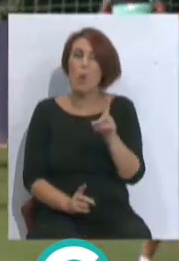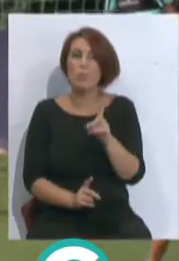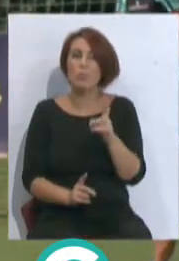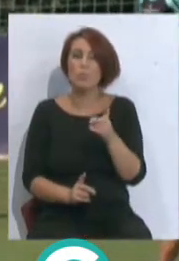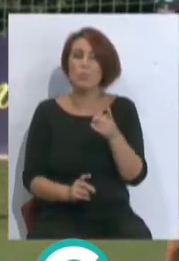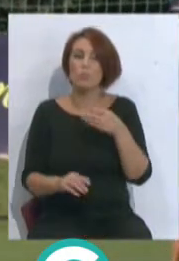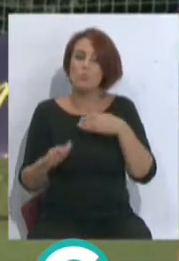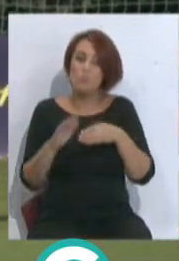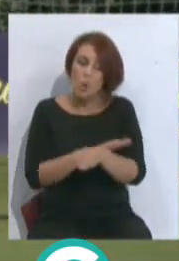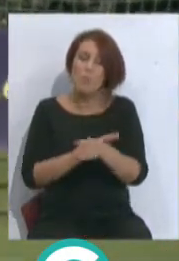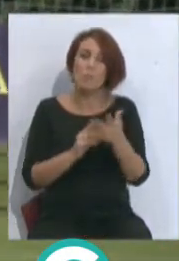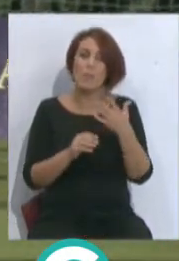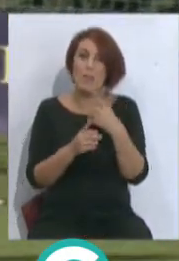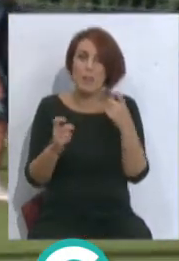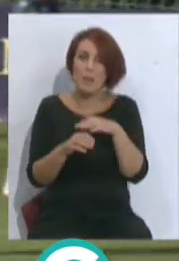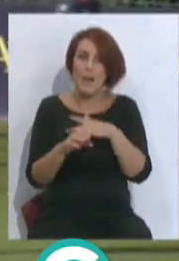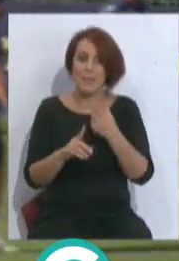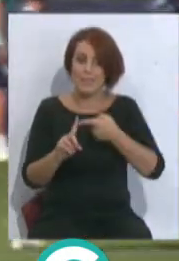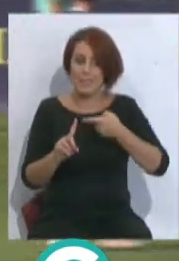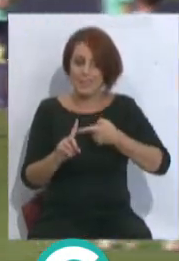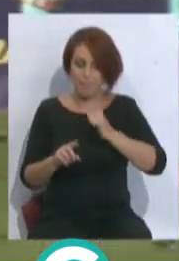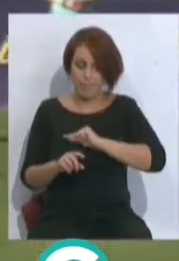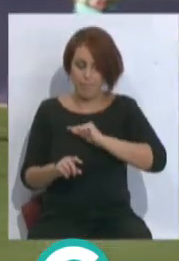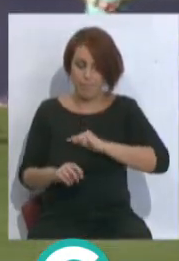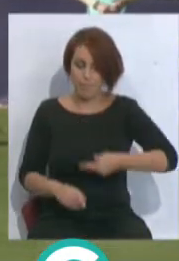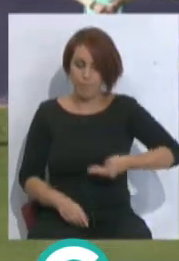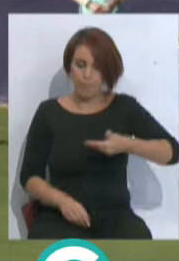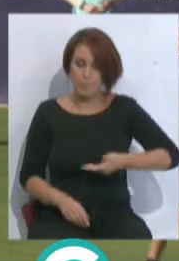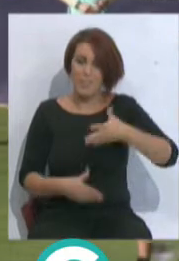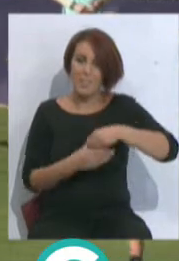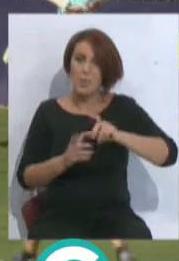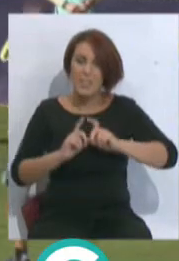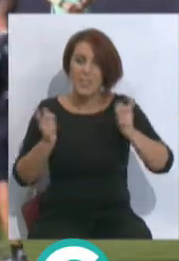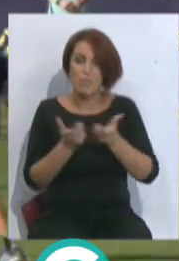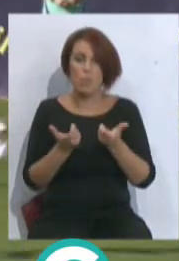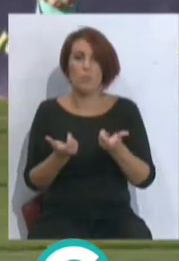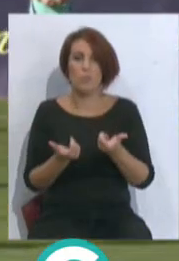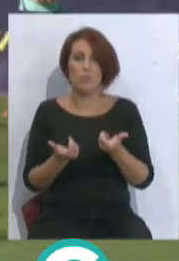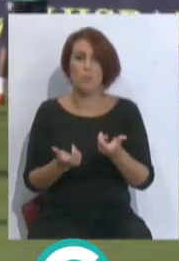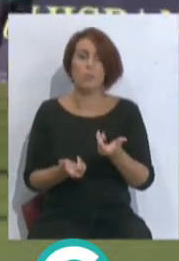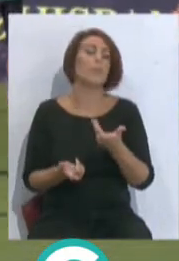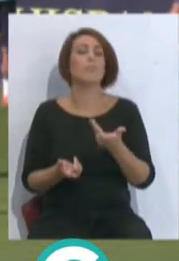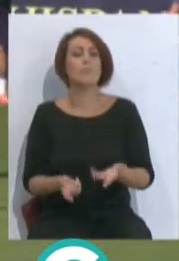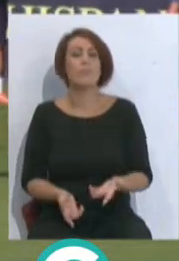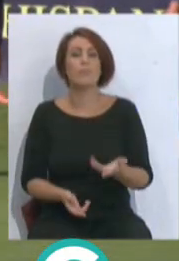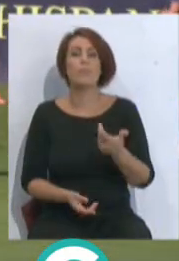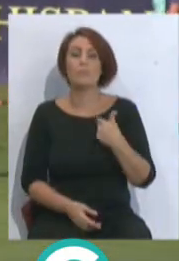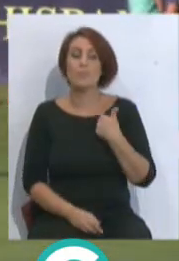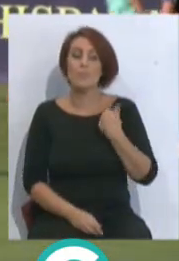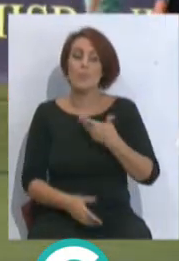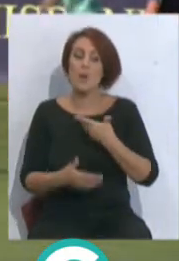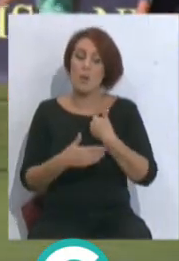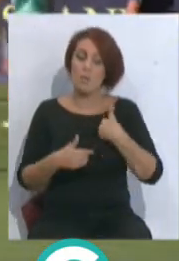todos los minutos que se requieren para sentirte útil o sentirte importante dentro de la plantilla, porque eso es, y así, teniendo